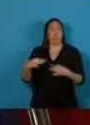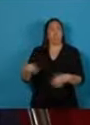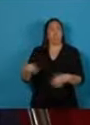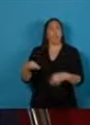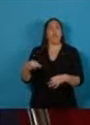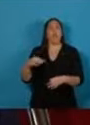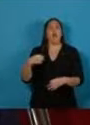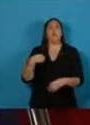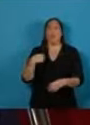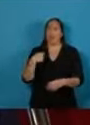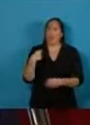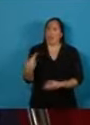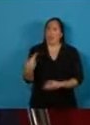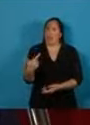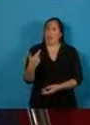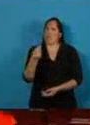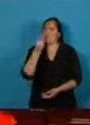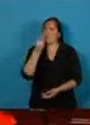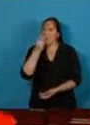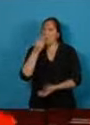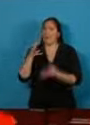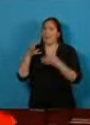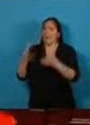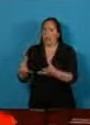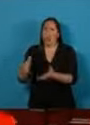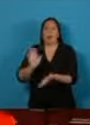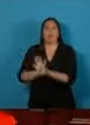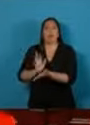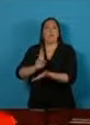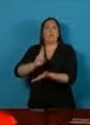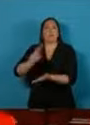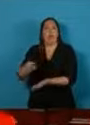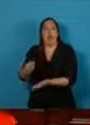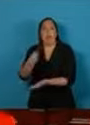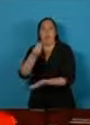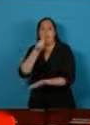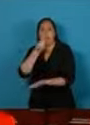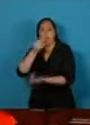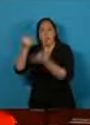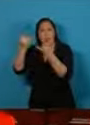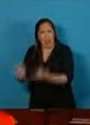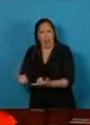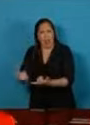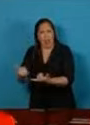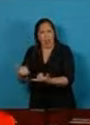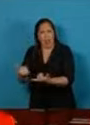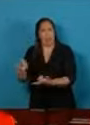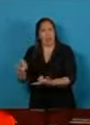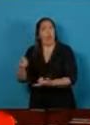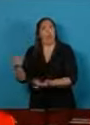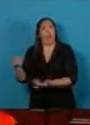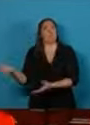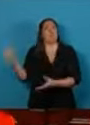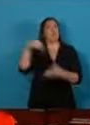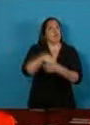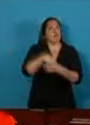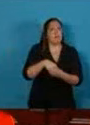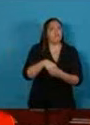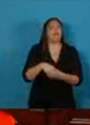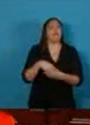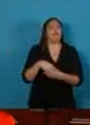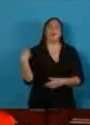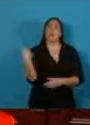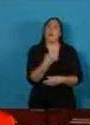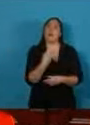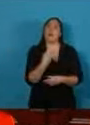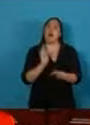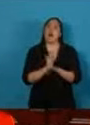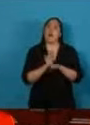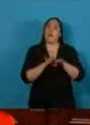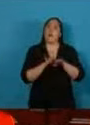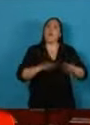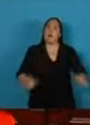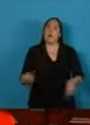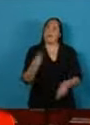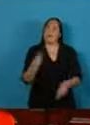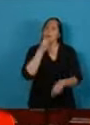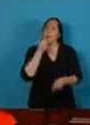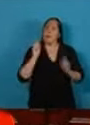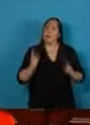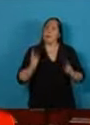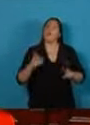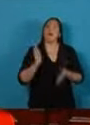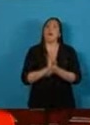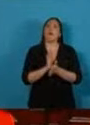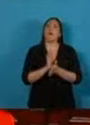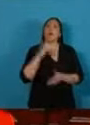pan al pie de nuestra mesa. Necesitan ser parte y ser comensales en la misma mesa. De la mesa